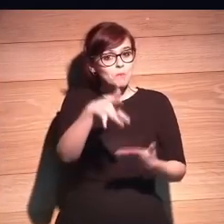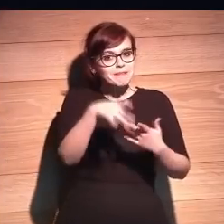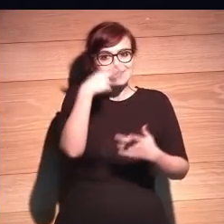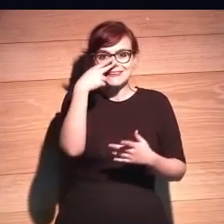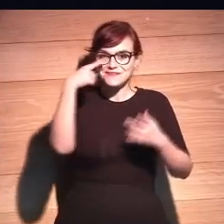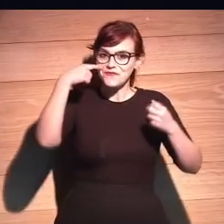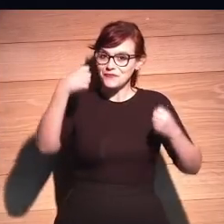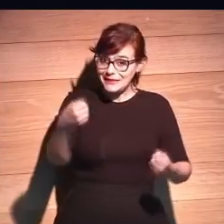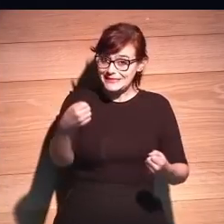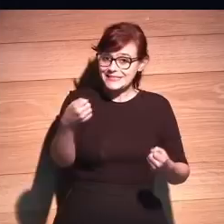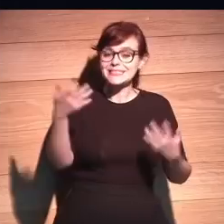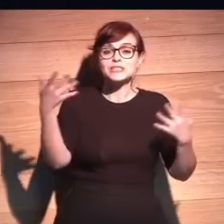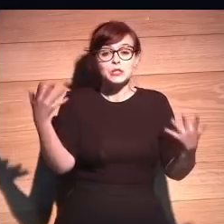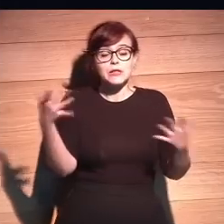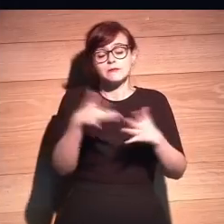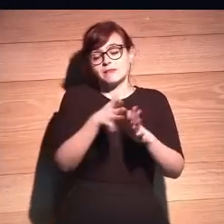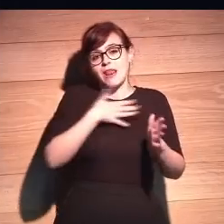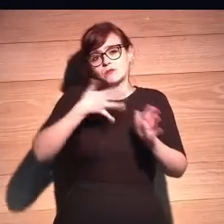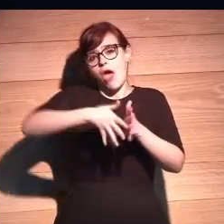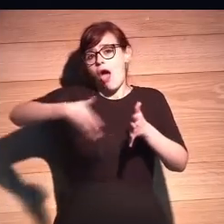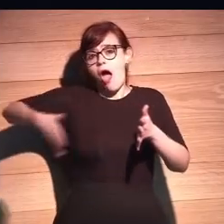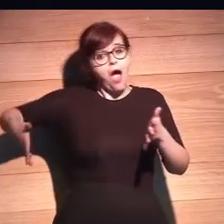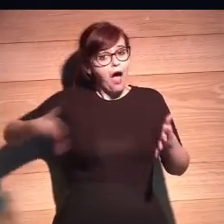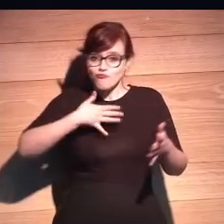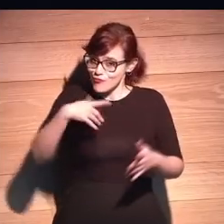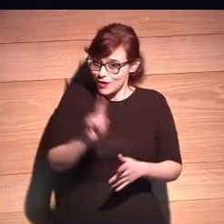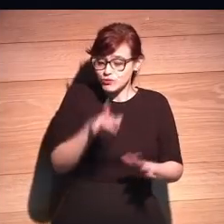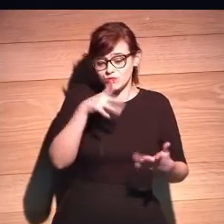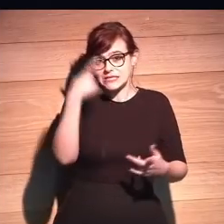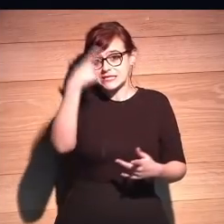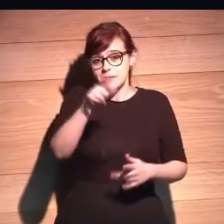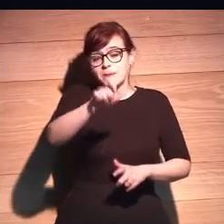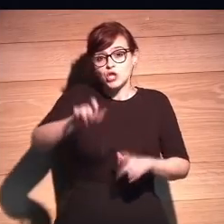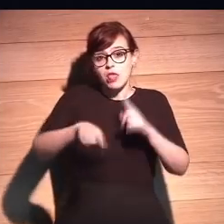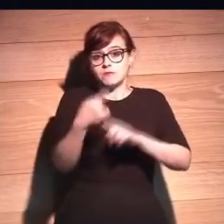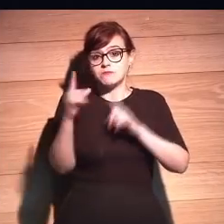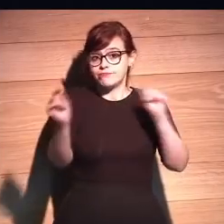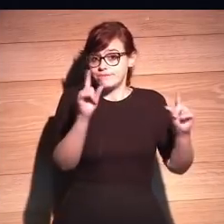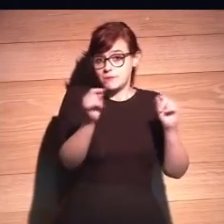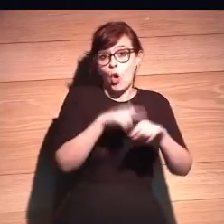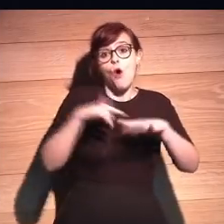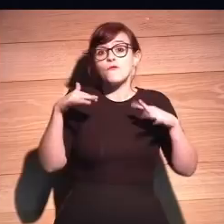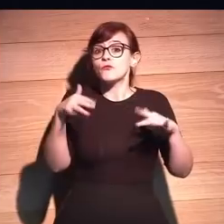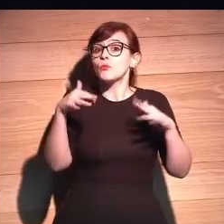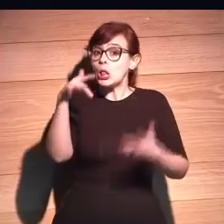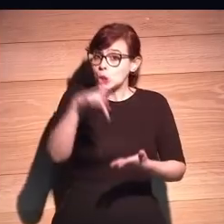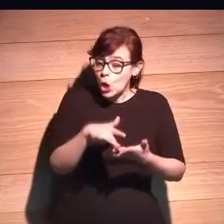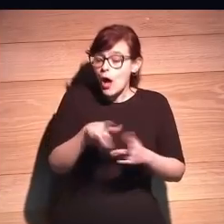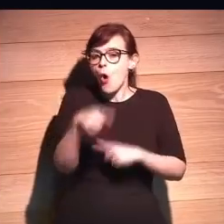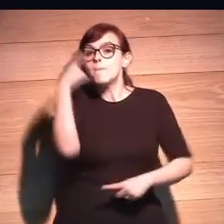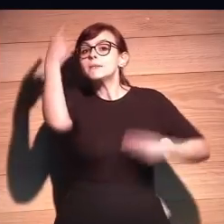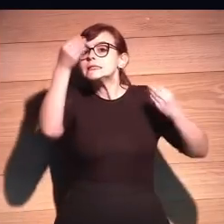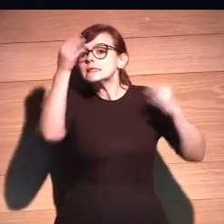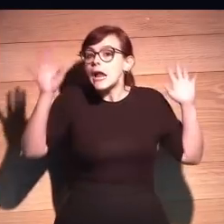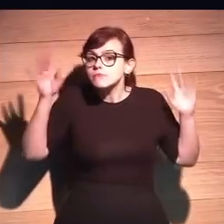interesantes. No nos vamos a alargar mucho porque además igual hay gente que luego se quiere ir rápido a ver el fútbol o a